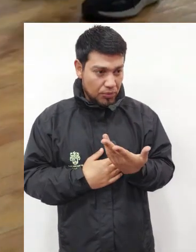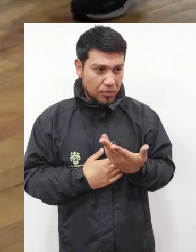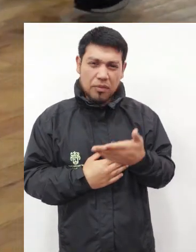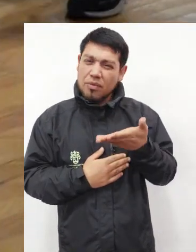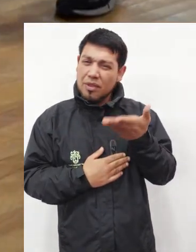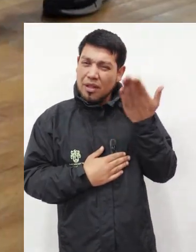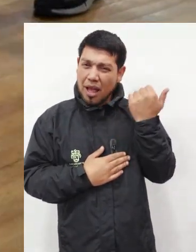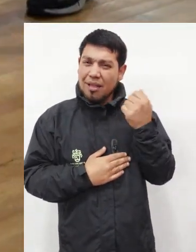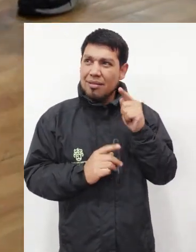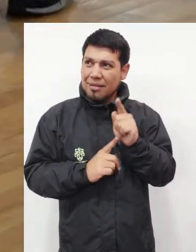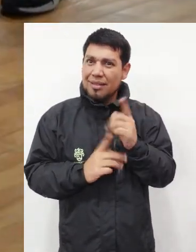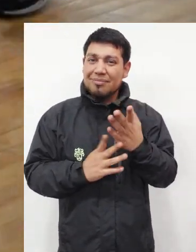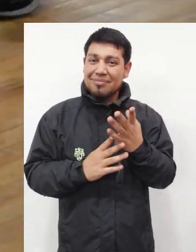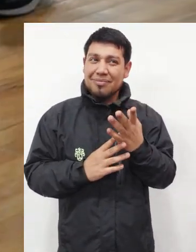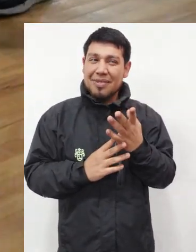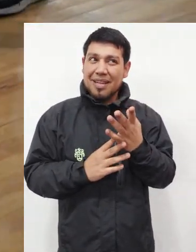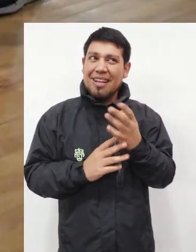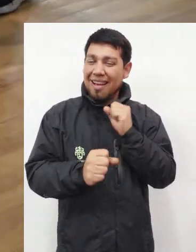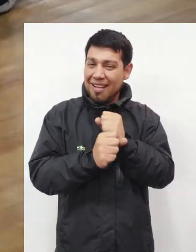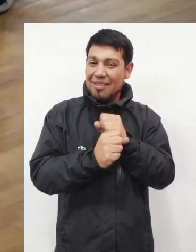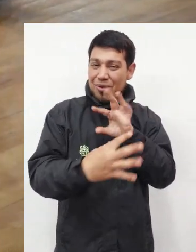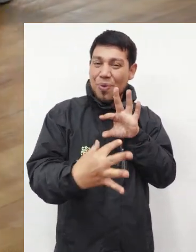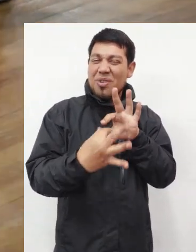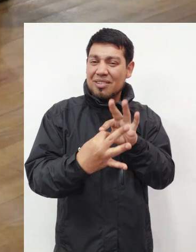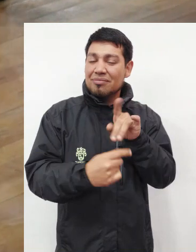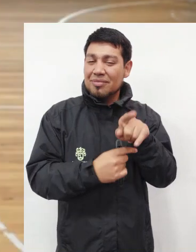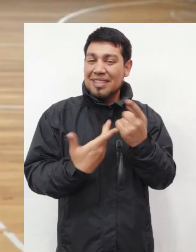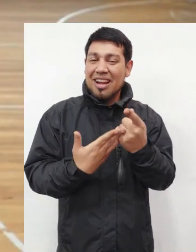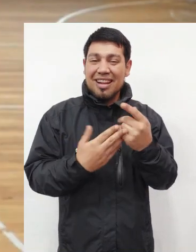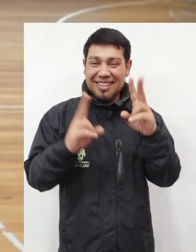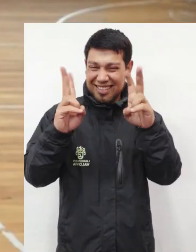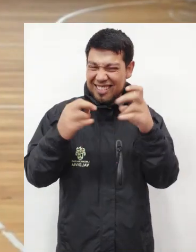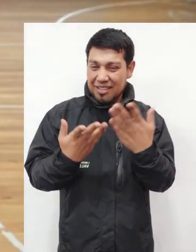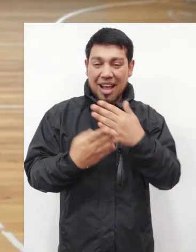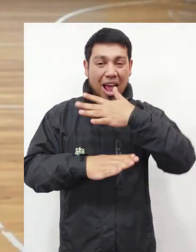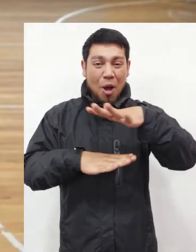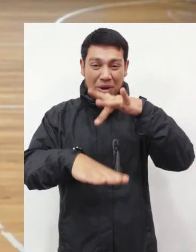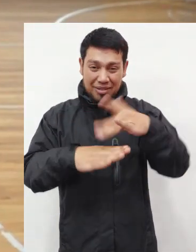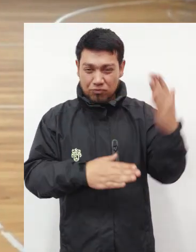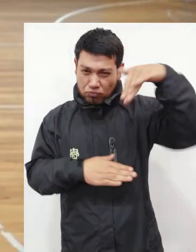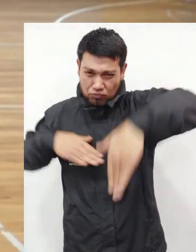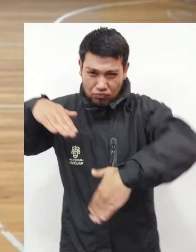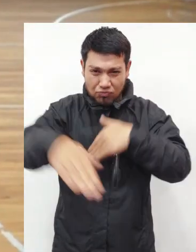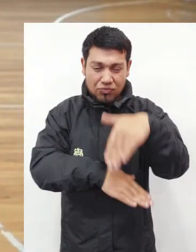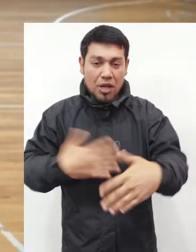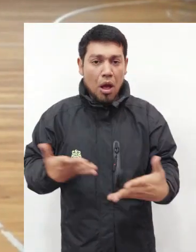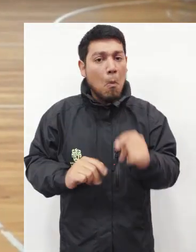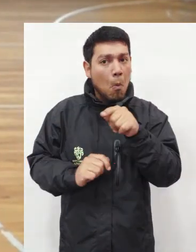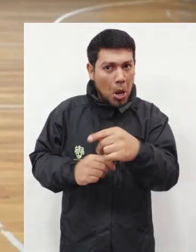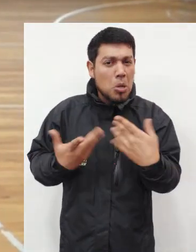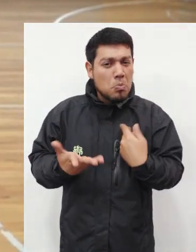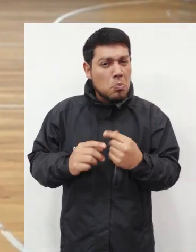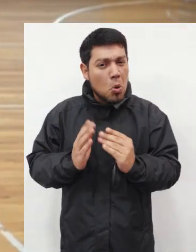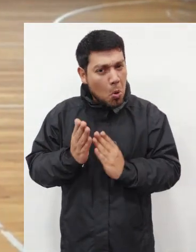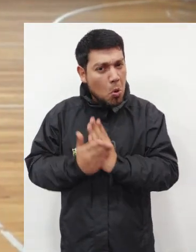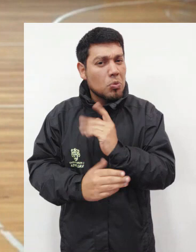oportunidad de hacer un taller de natación con ellos, en la cual ellos se sintieron súper bien, en la piscina